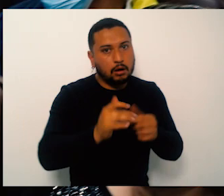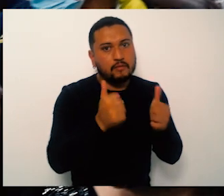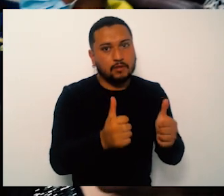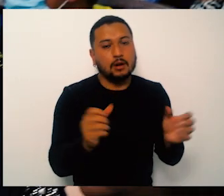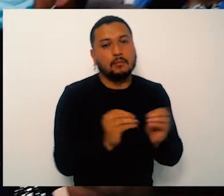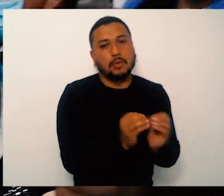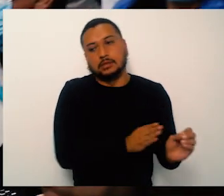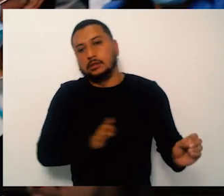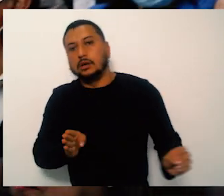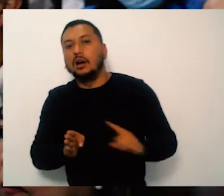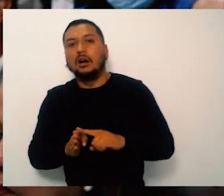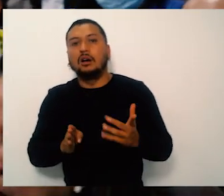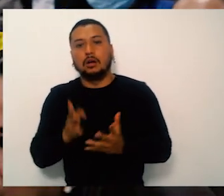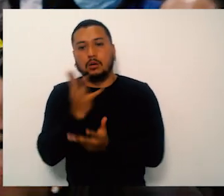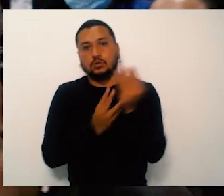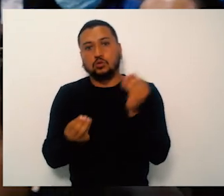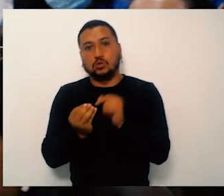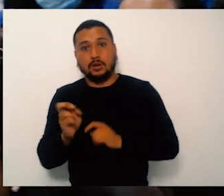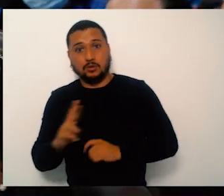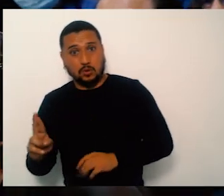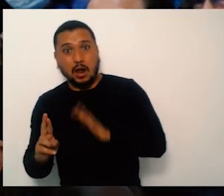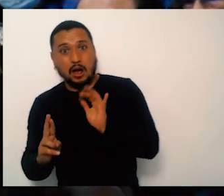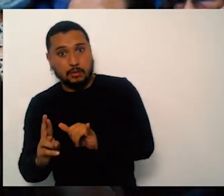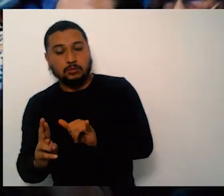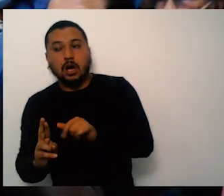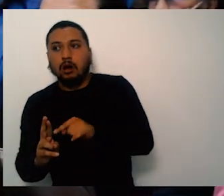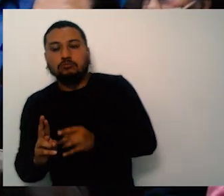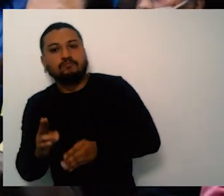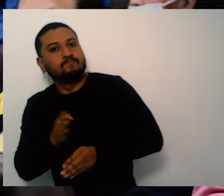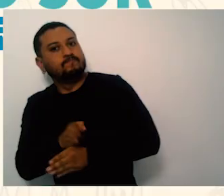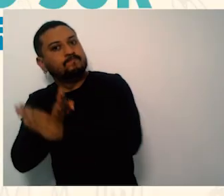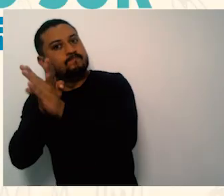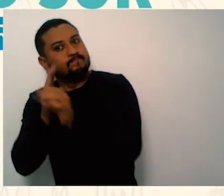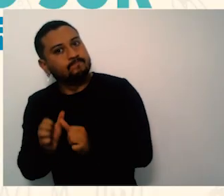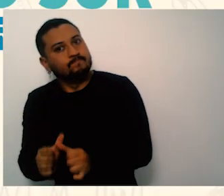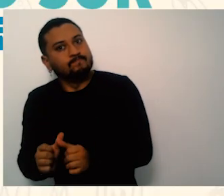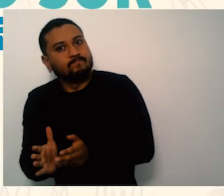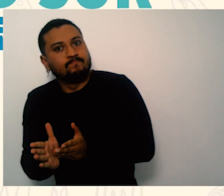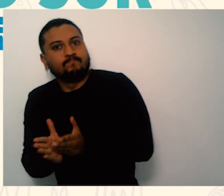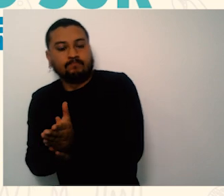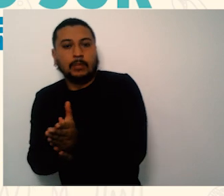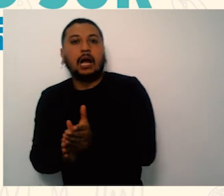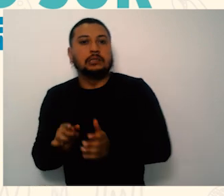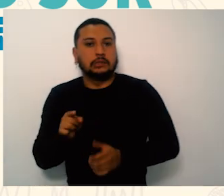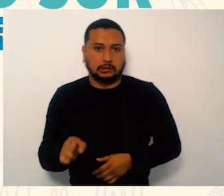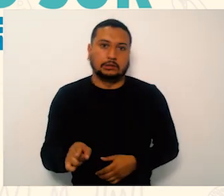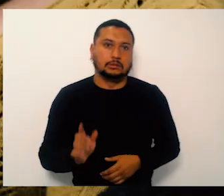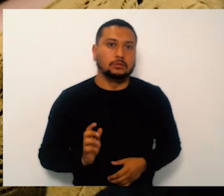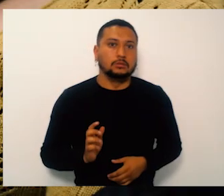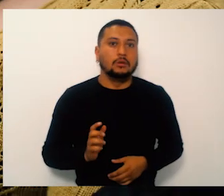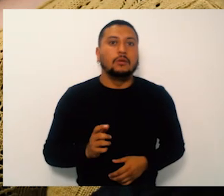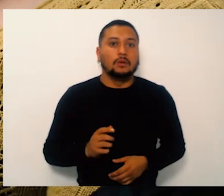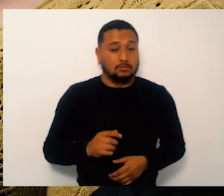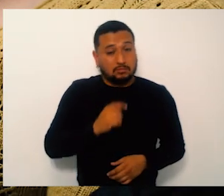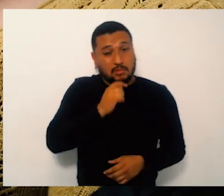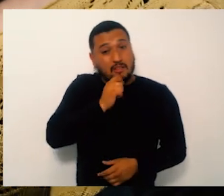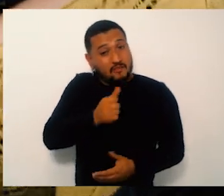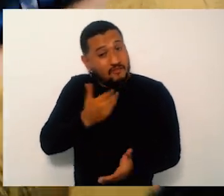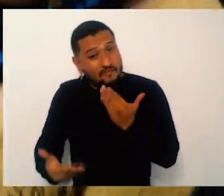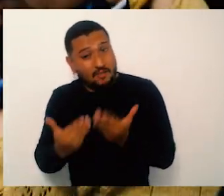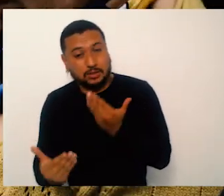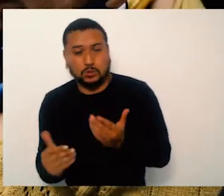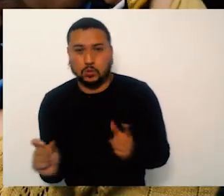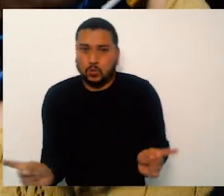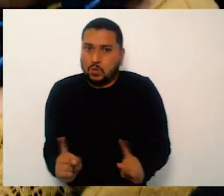salud. No solamente a nivel de Bogotá, es a nivel nacional. ¿Ustedes se dan cuenta lo que está pasando en la con la reforma a salud?